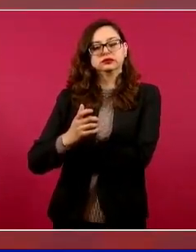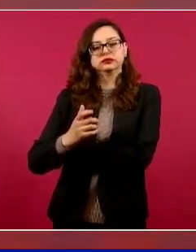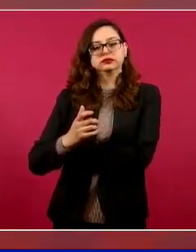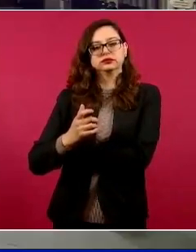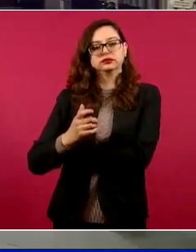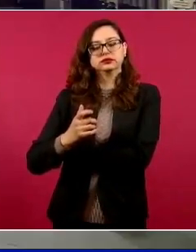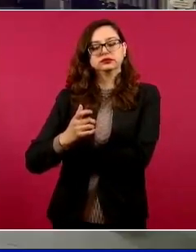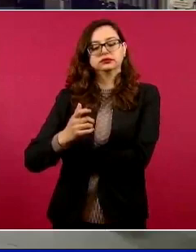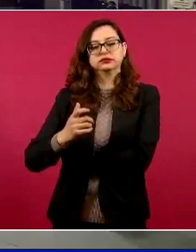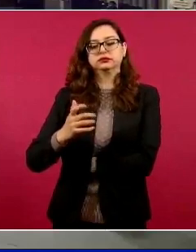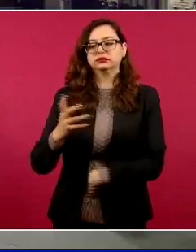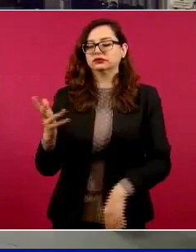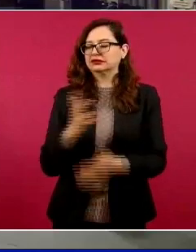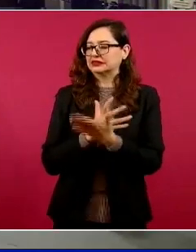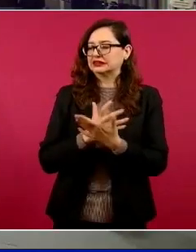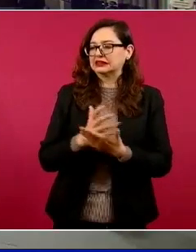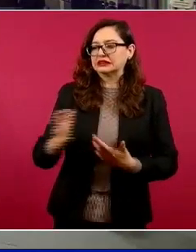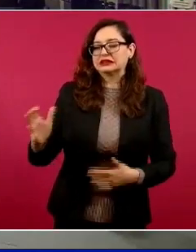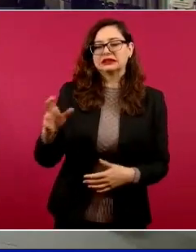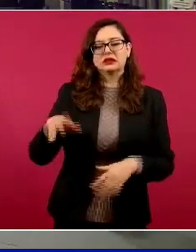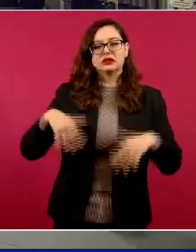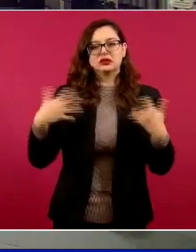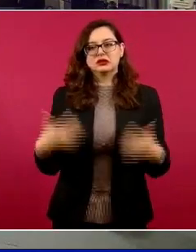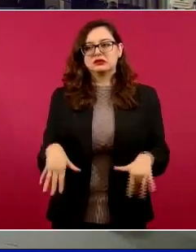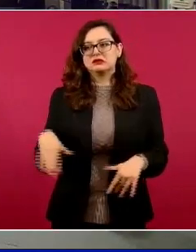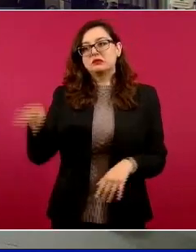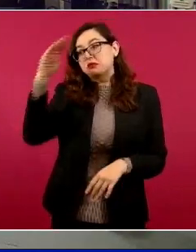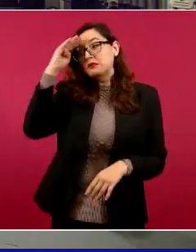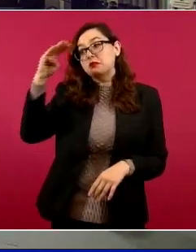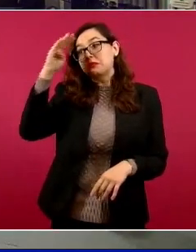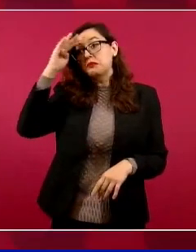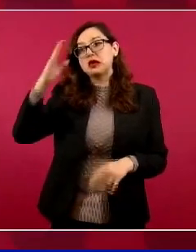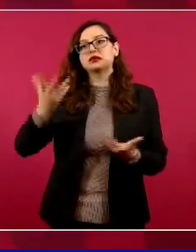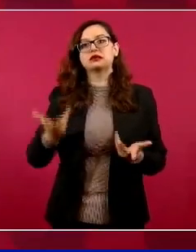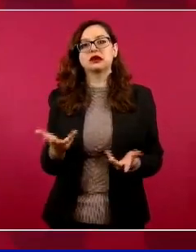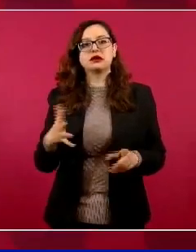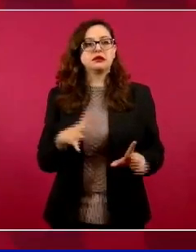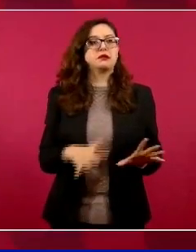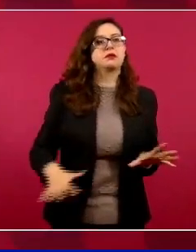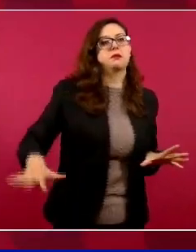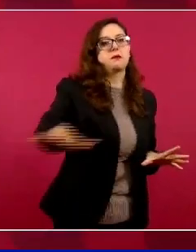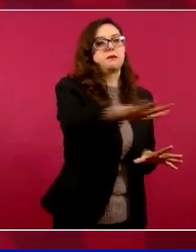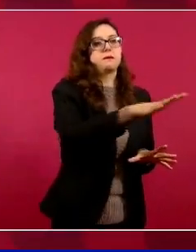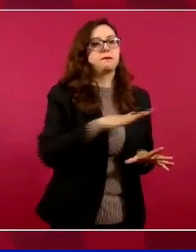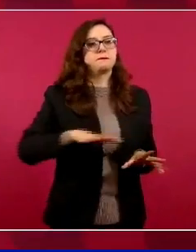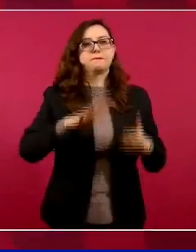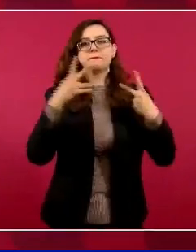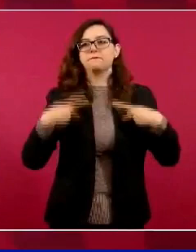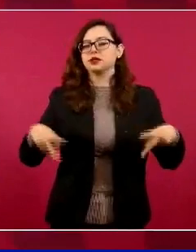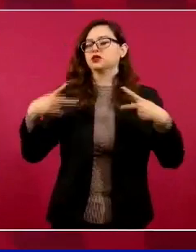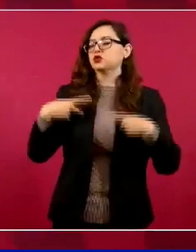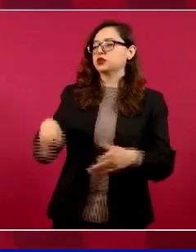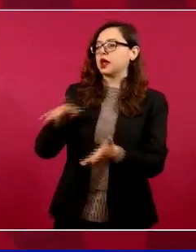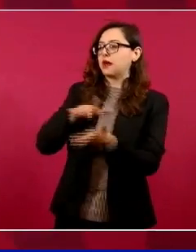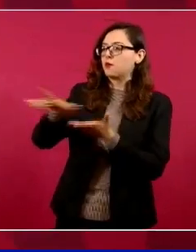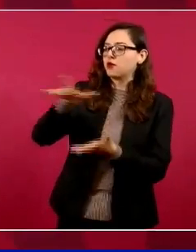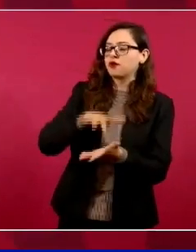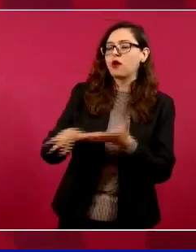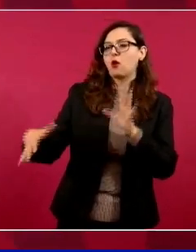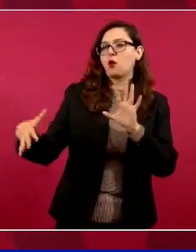se gana el apoyo de sectores